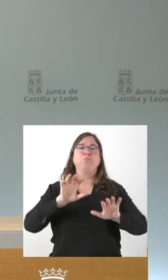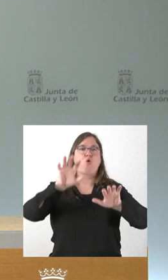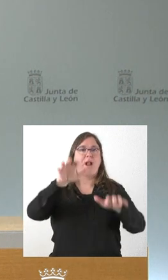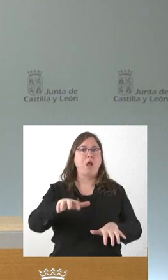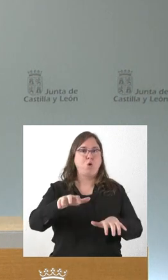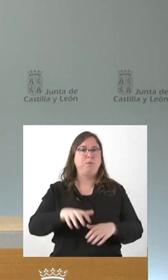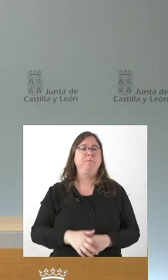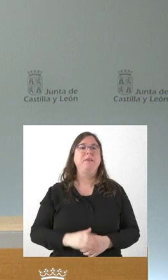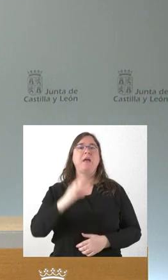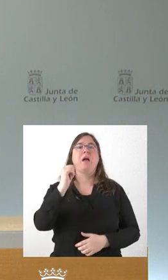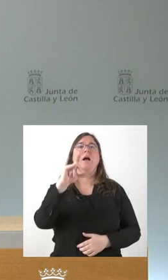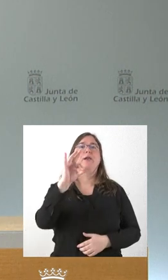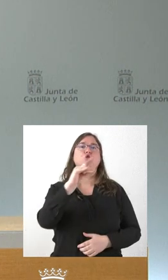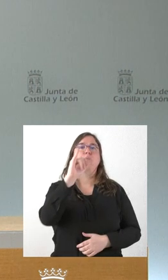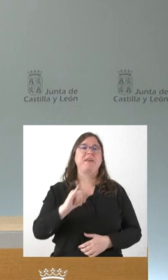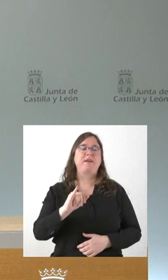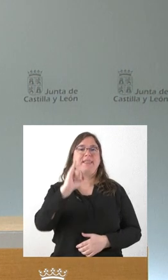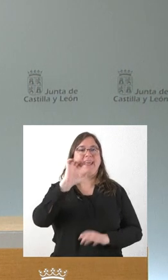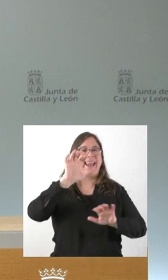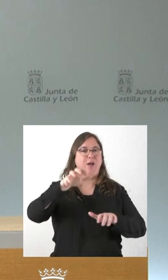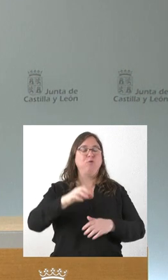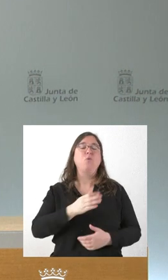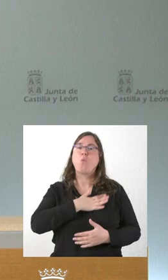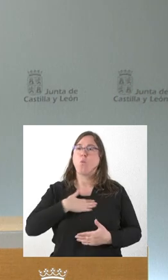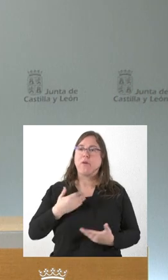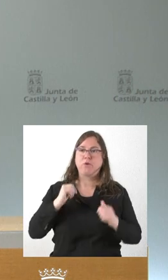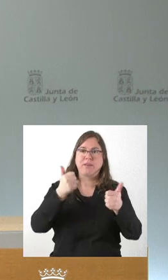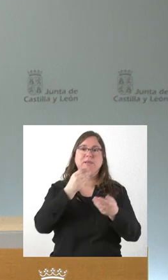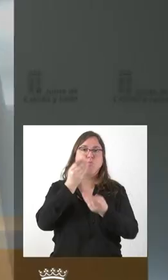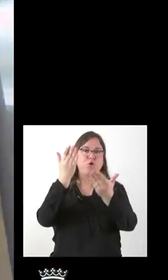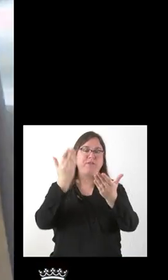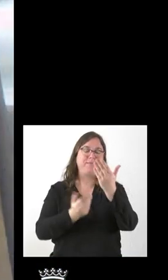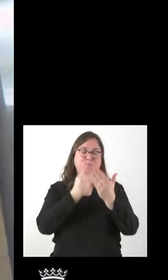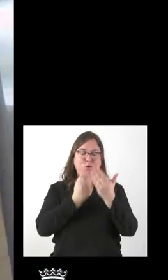con Carlos Domínguez de y León. Cuando quieras, Carlos, adelante. Buenos días.